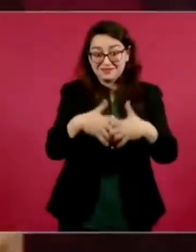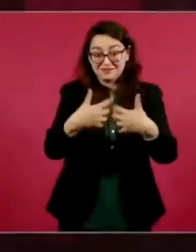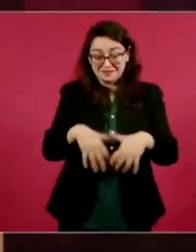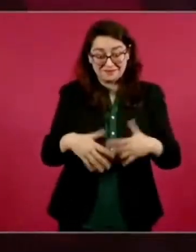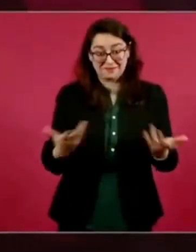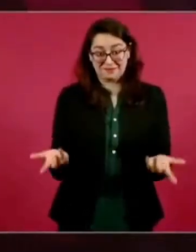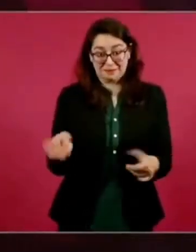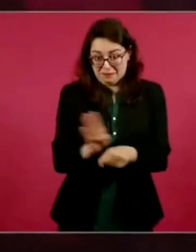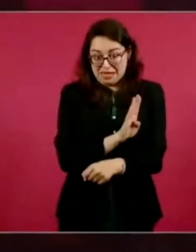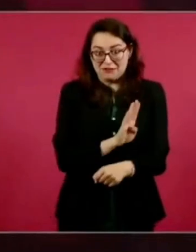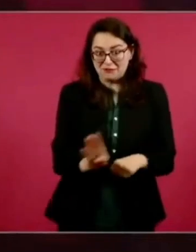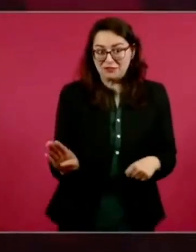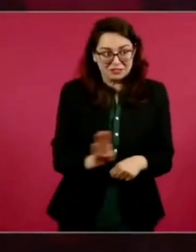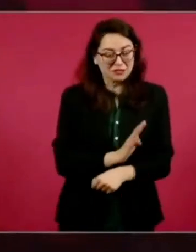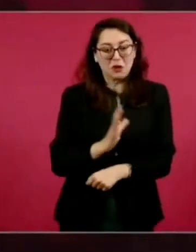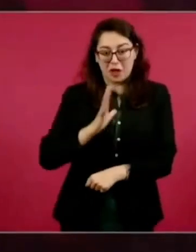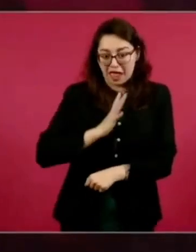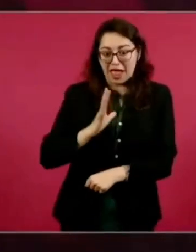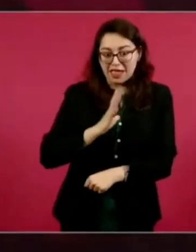refinería,